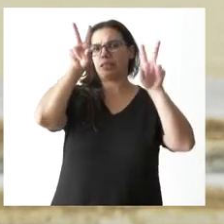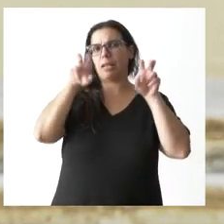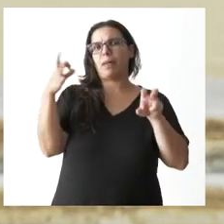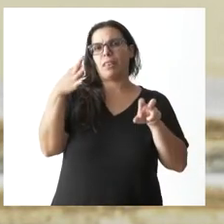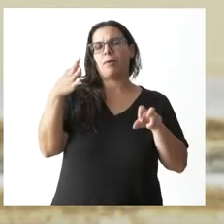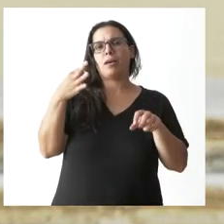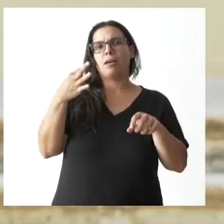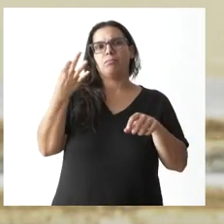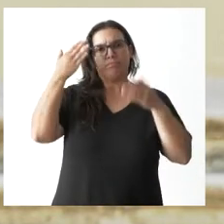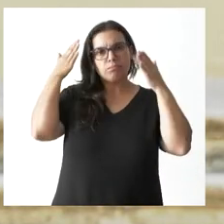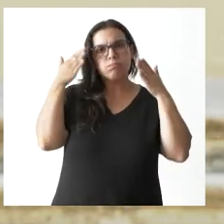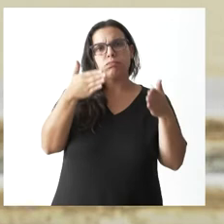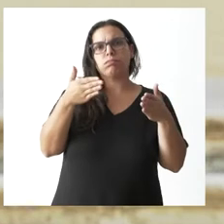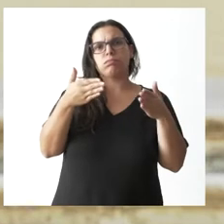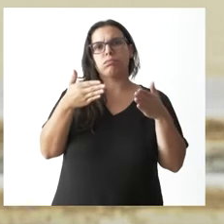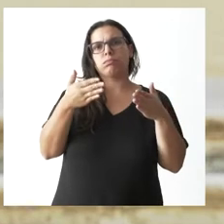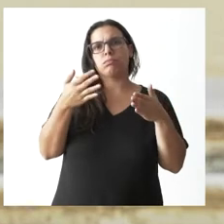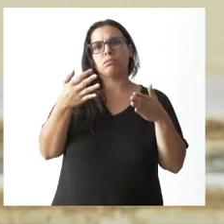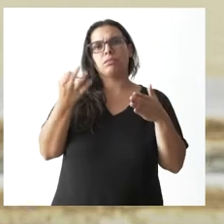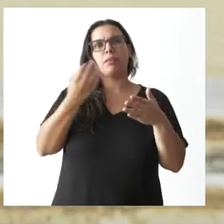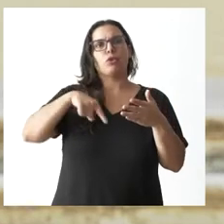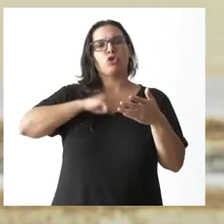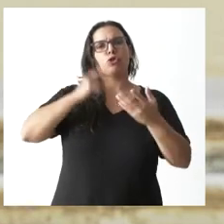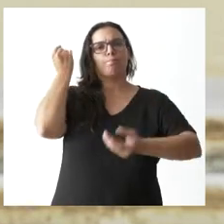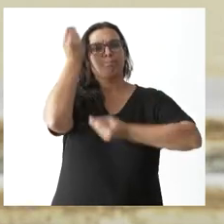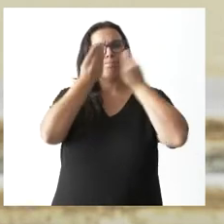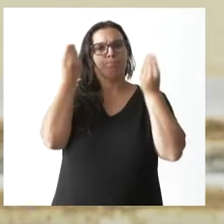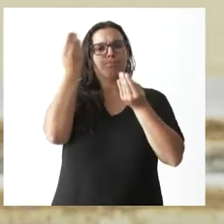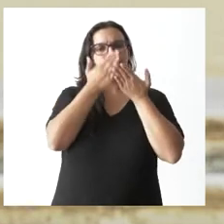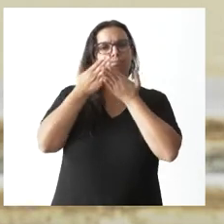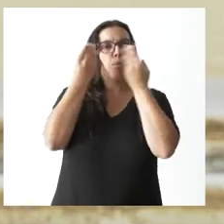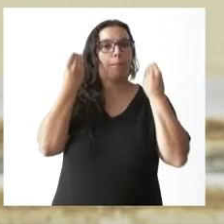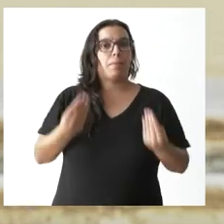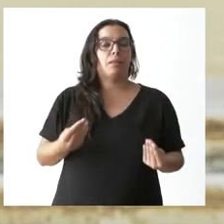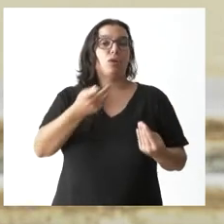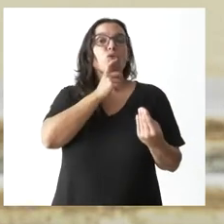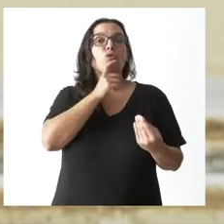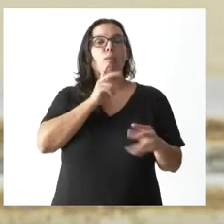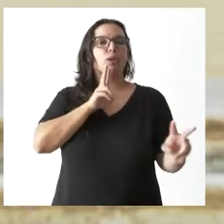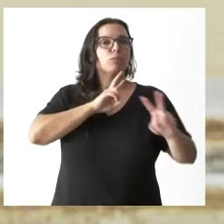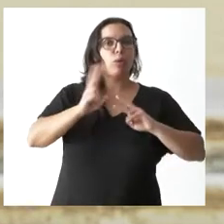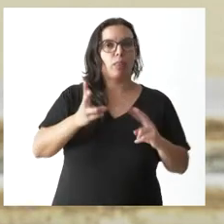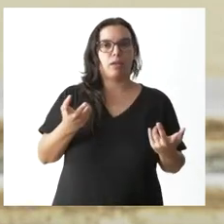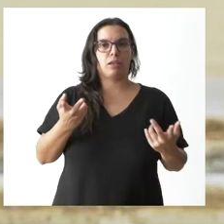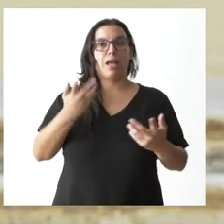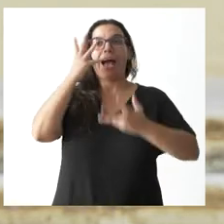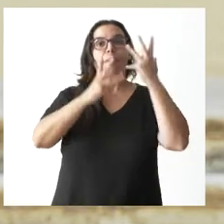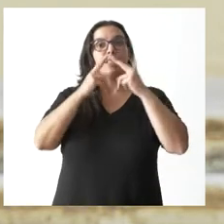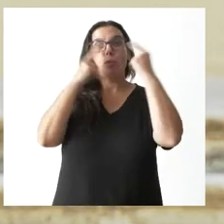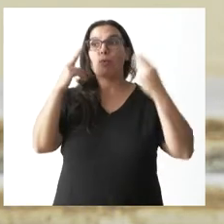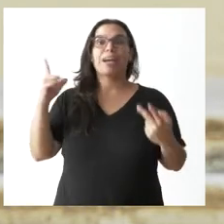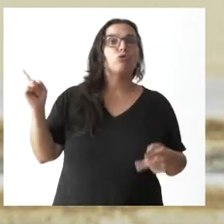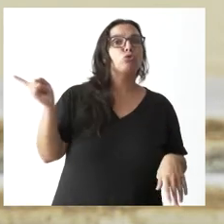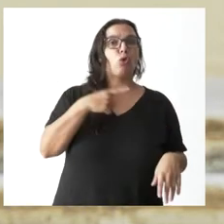también en el que hacer una reflexión cómo debemos responder todas las administraciones públicas